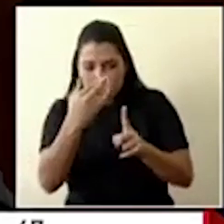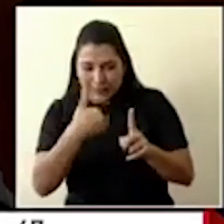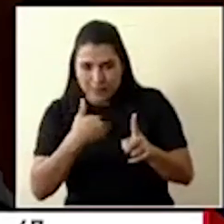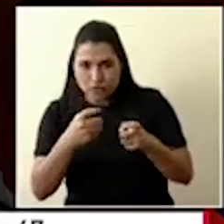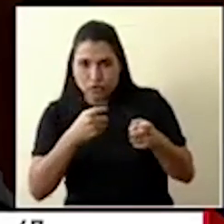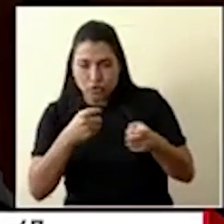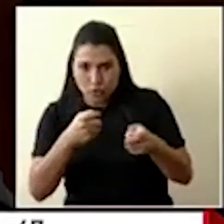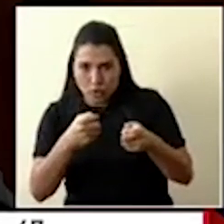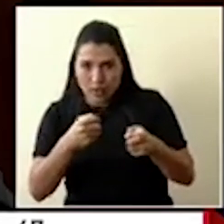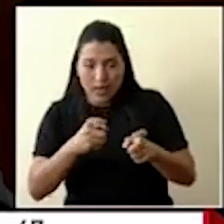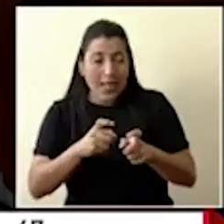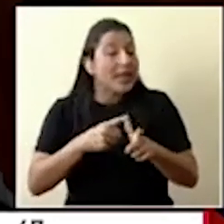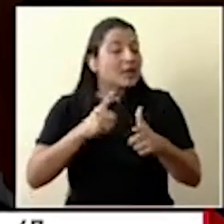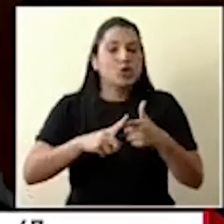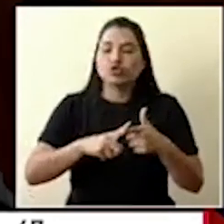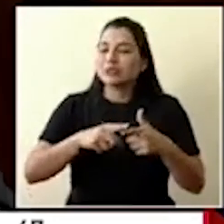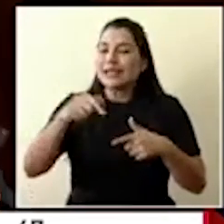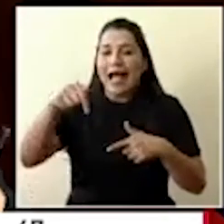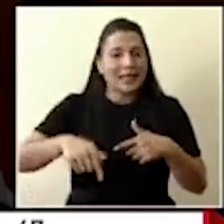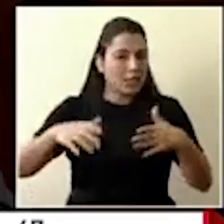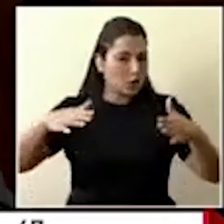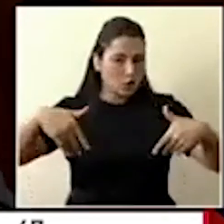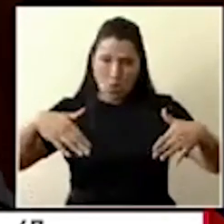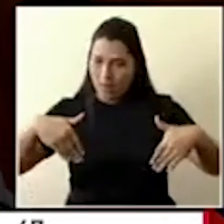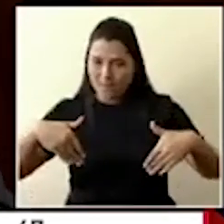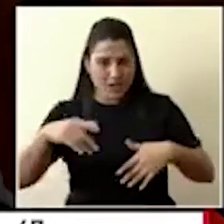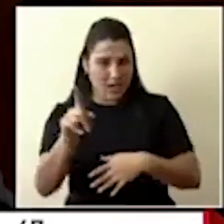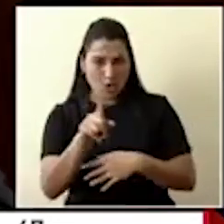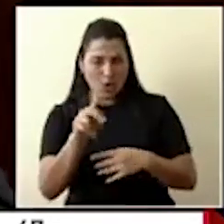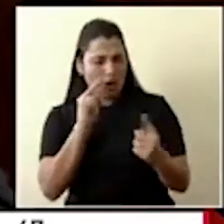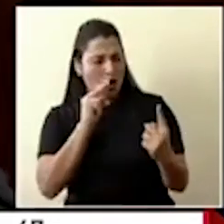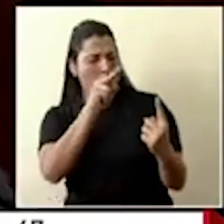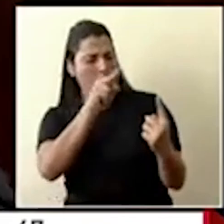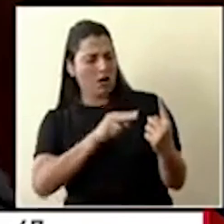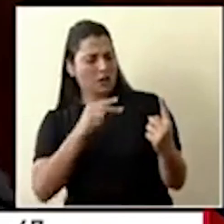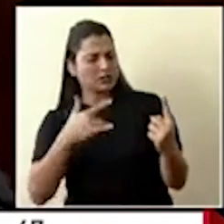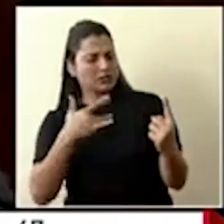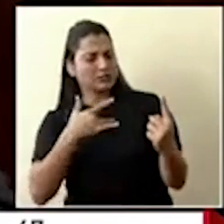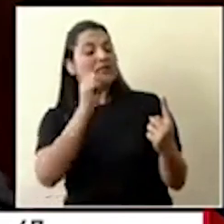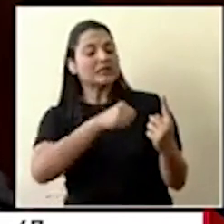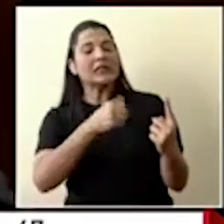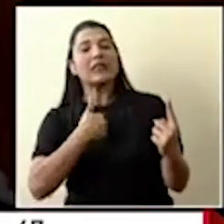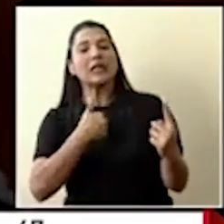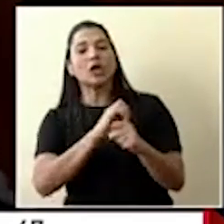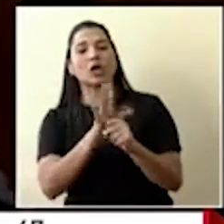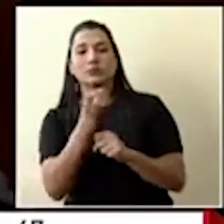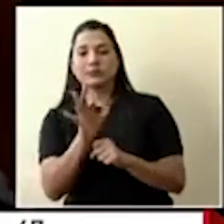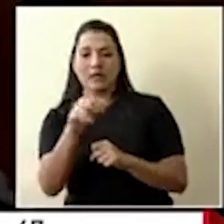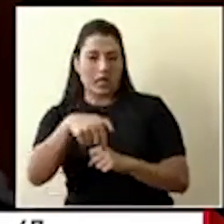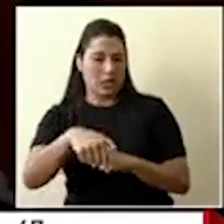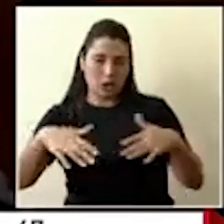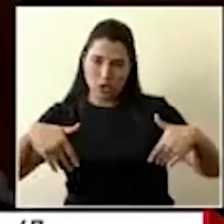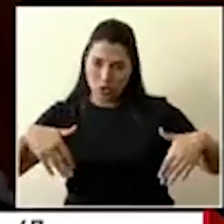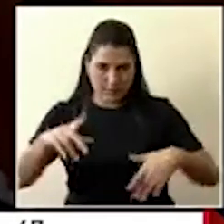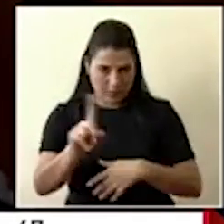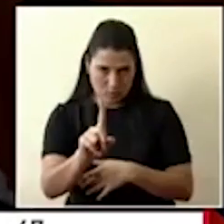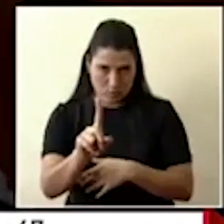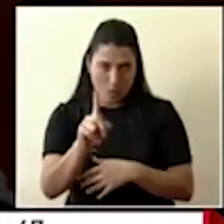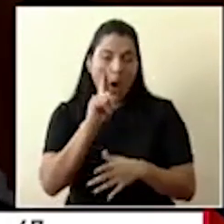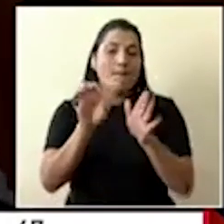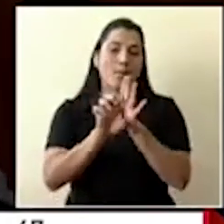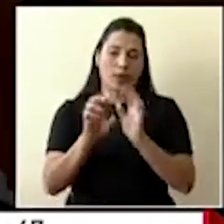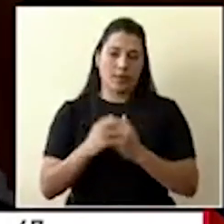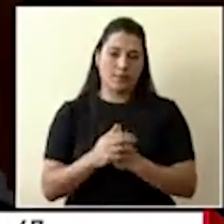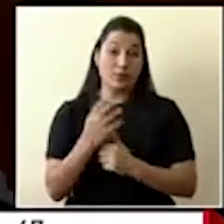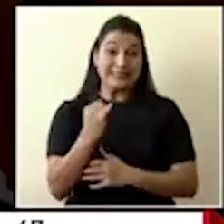diagnóstico por lo que llamamos técnicamente como el nexo epidemiológico. Eso es, si por ejemplo en una familia usted ya lo diagnosticaron con una prueba